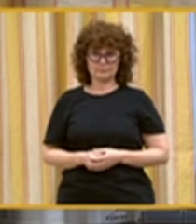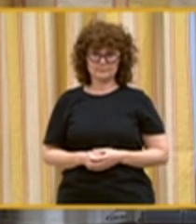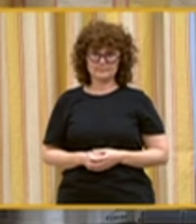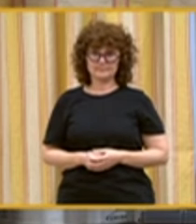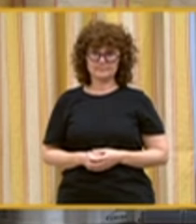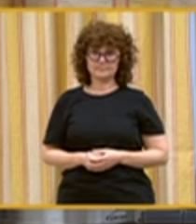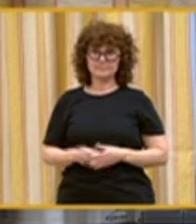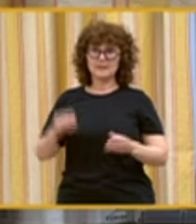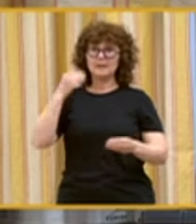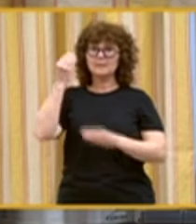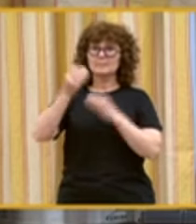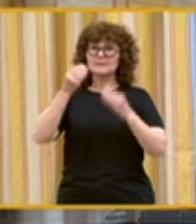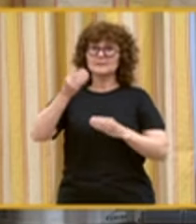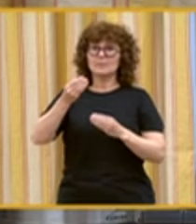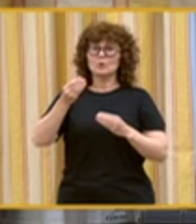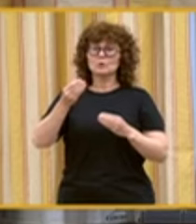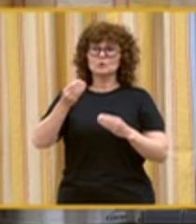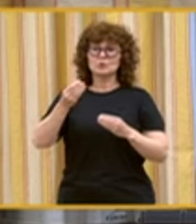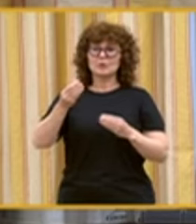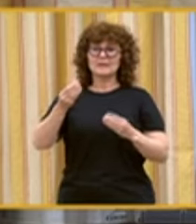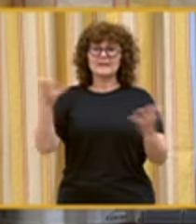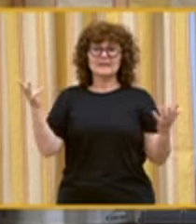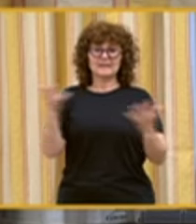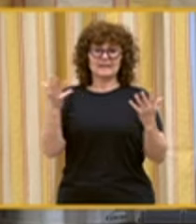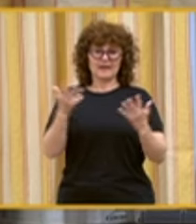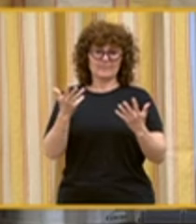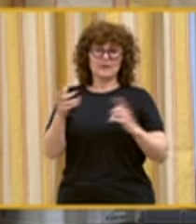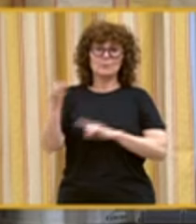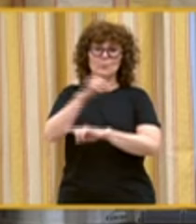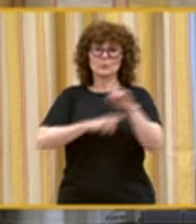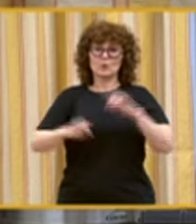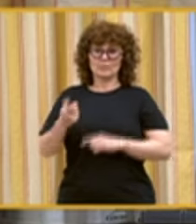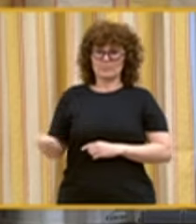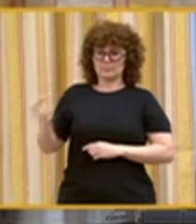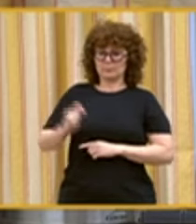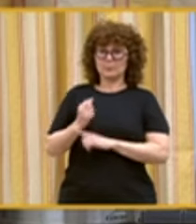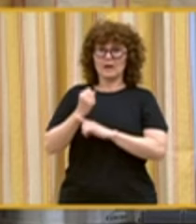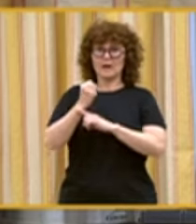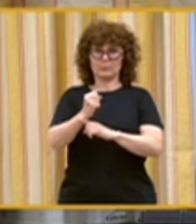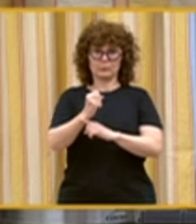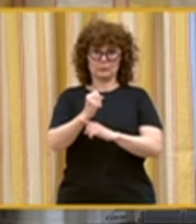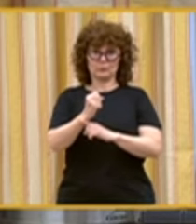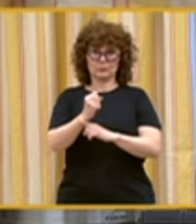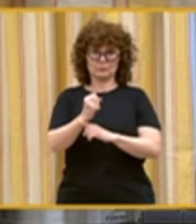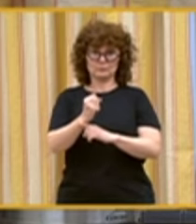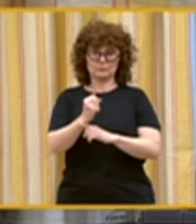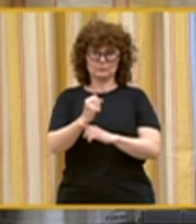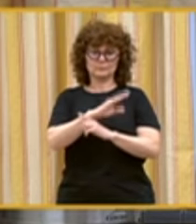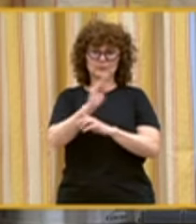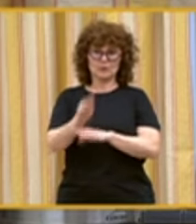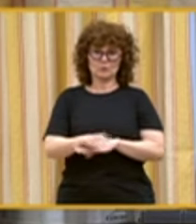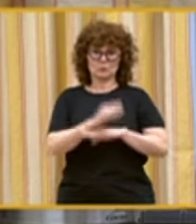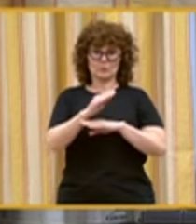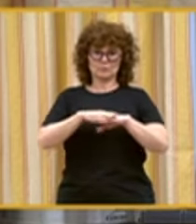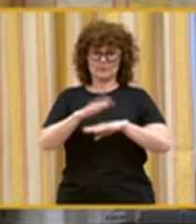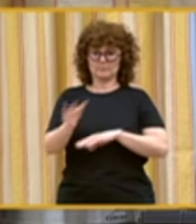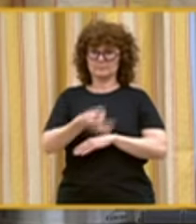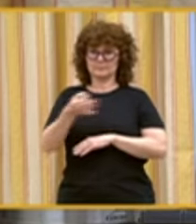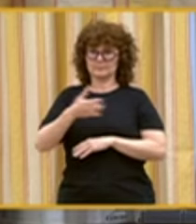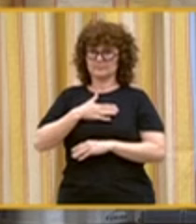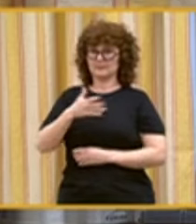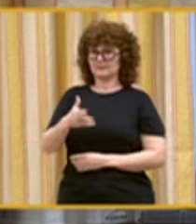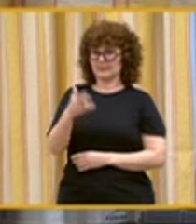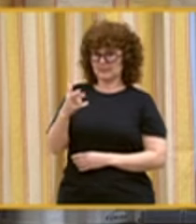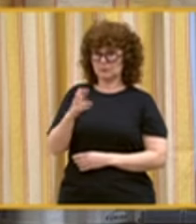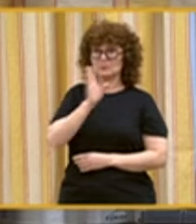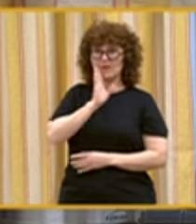Consideramos especialmente grave la actual crisis de profesionales del sector de los apoyos y cuidados. Pieza clave para hacer efectivos nuestros derechos, como